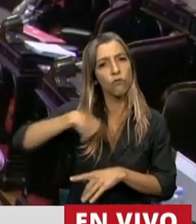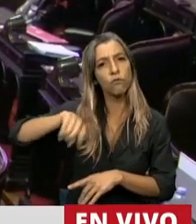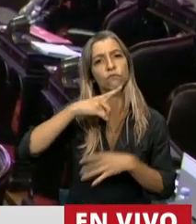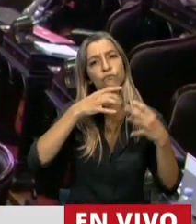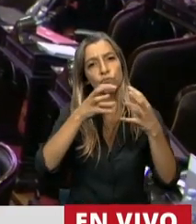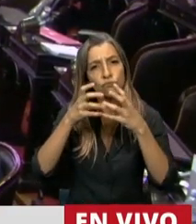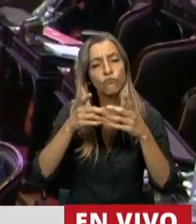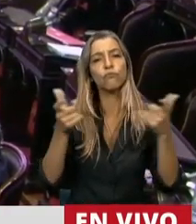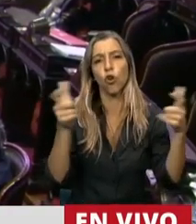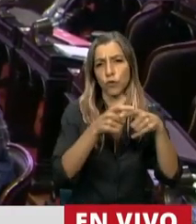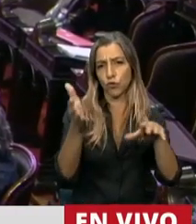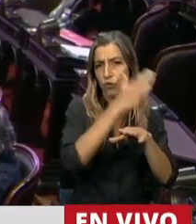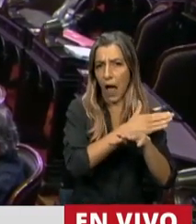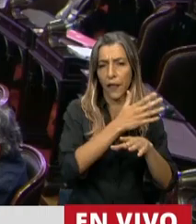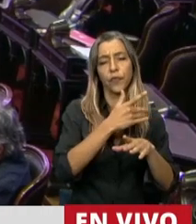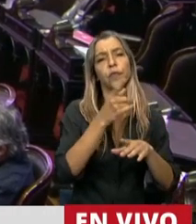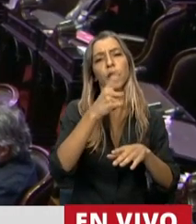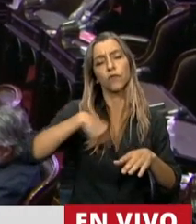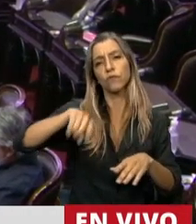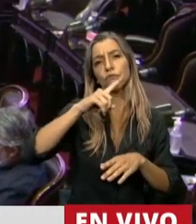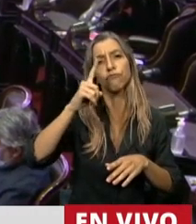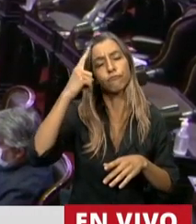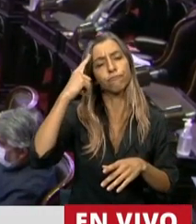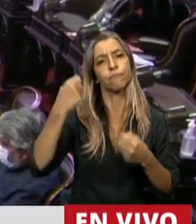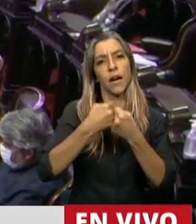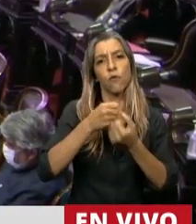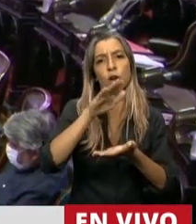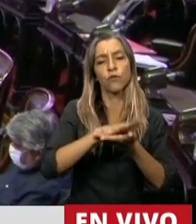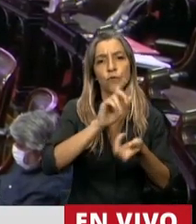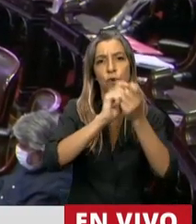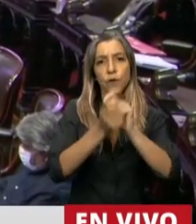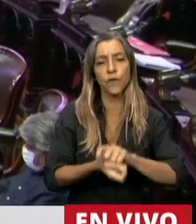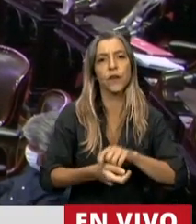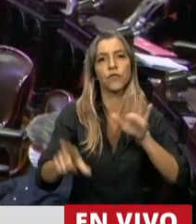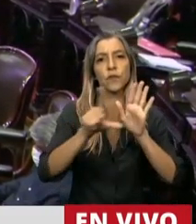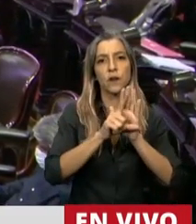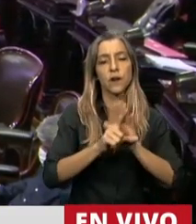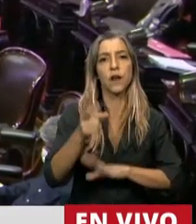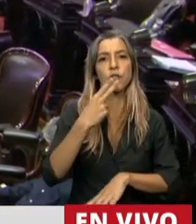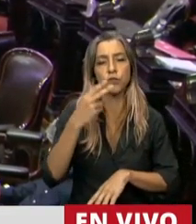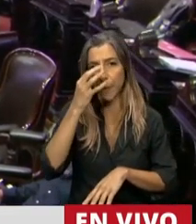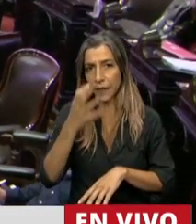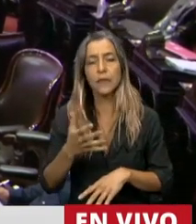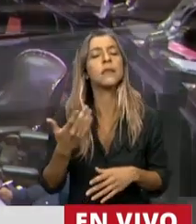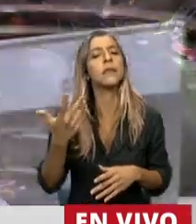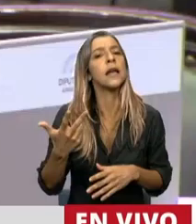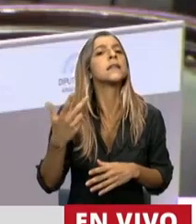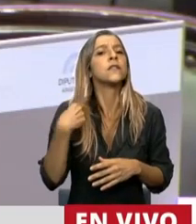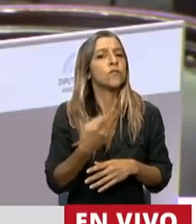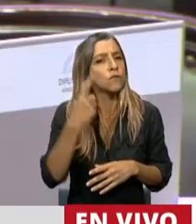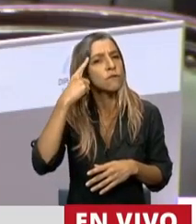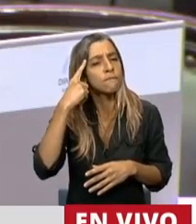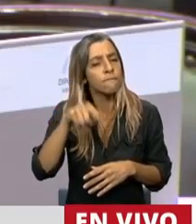dictámenes de las comisiones es una modificación a la ley 11.723, pero que tiene su origen en adecuación